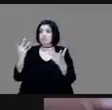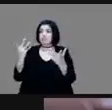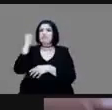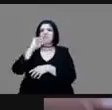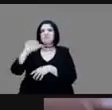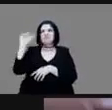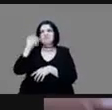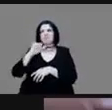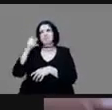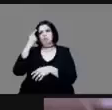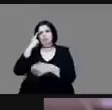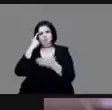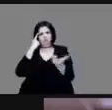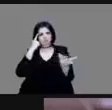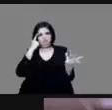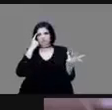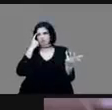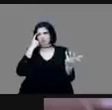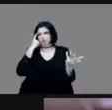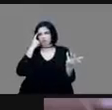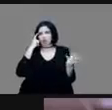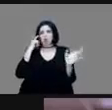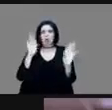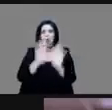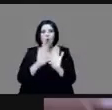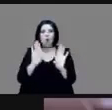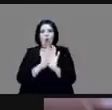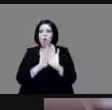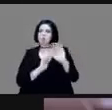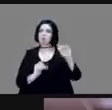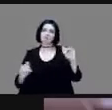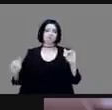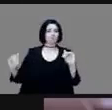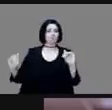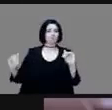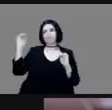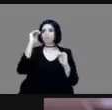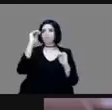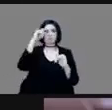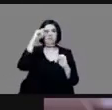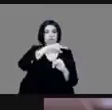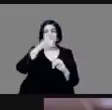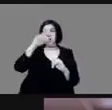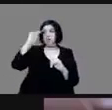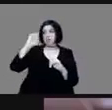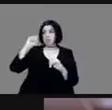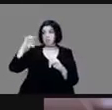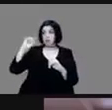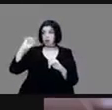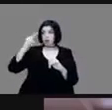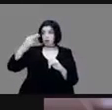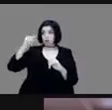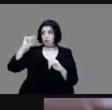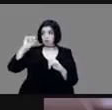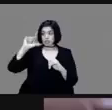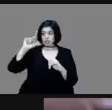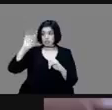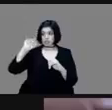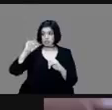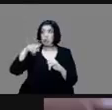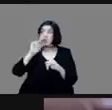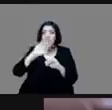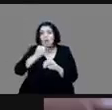considerado que se realza a Tenochtitlán, pero Tlatelolco era otra ciudad mexica sujeta a